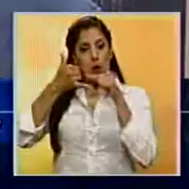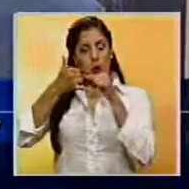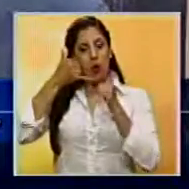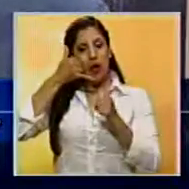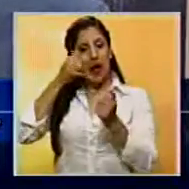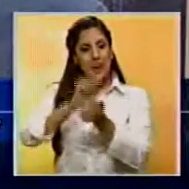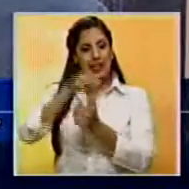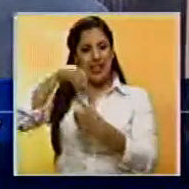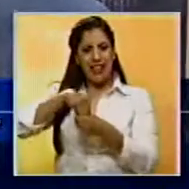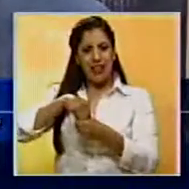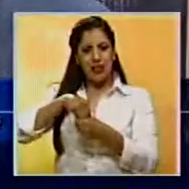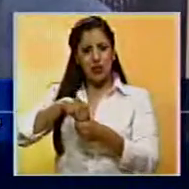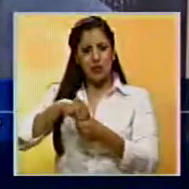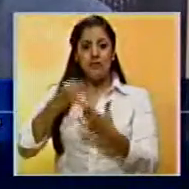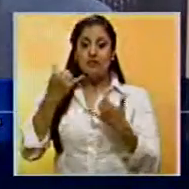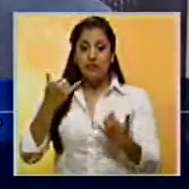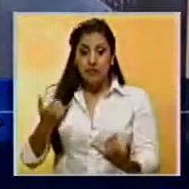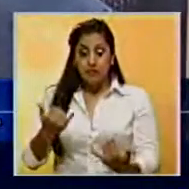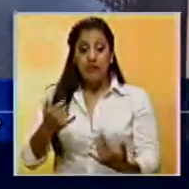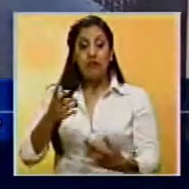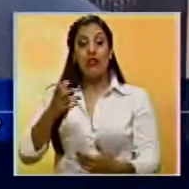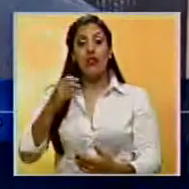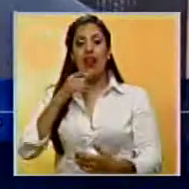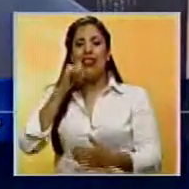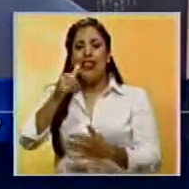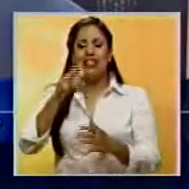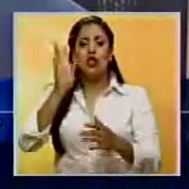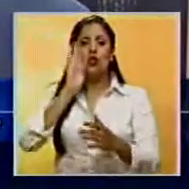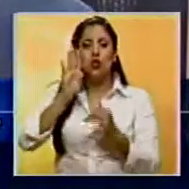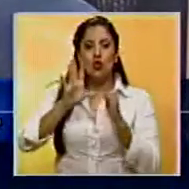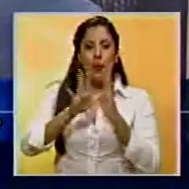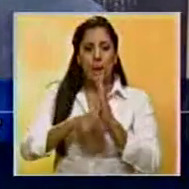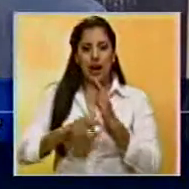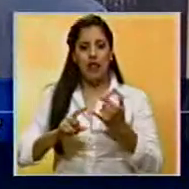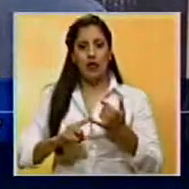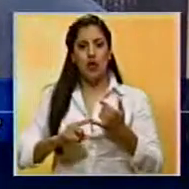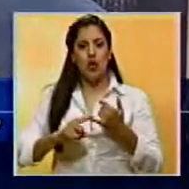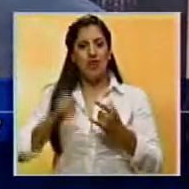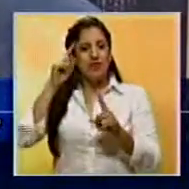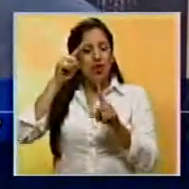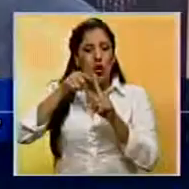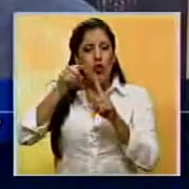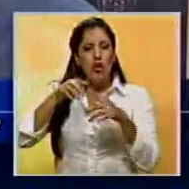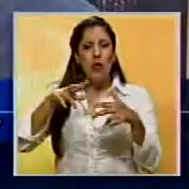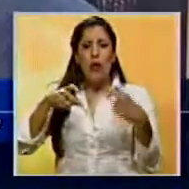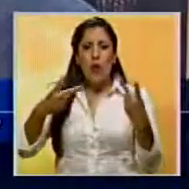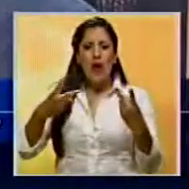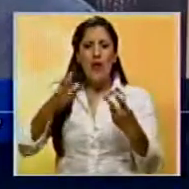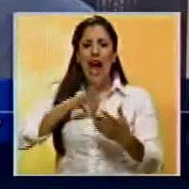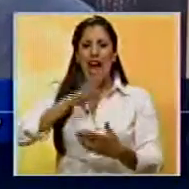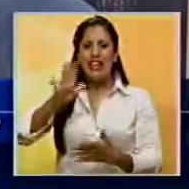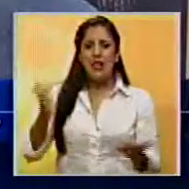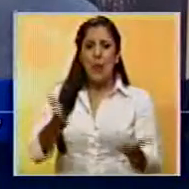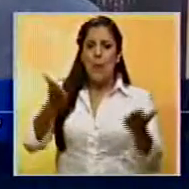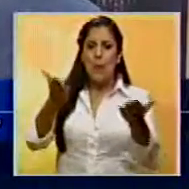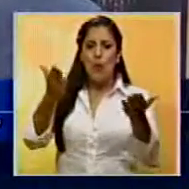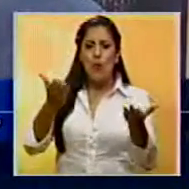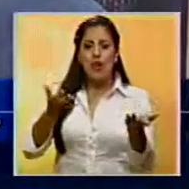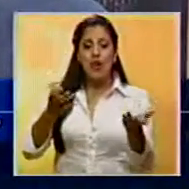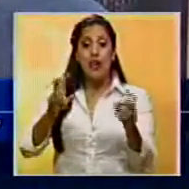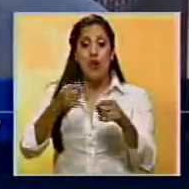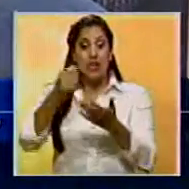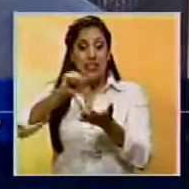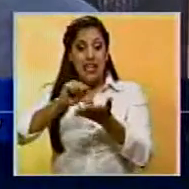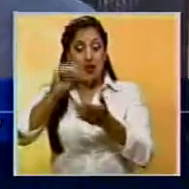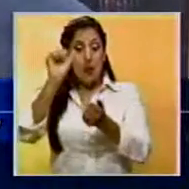desde las cárceles. Eso incidiría sobre todo en delitos como la extorsión, que es fundamentalmente el delito que se promueve desde